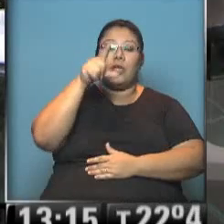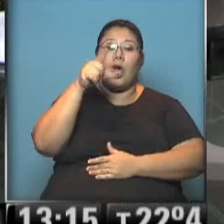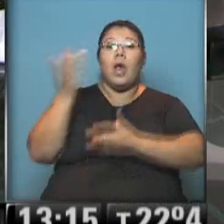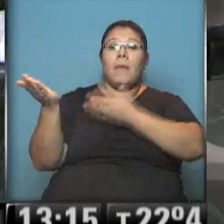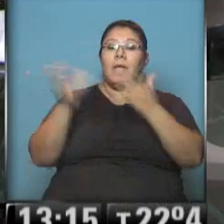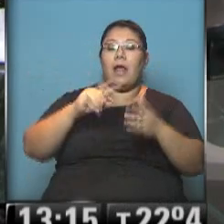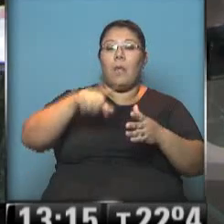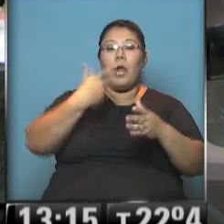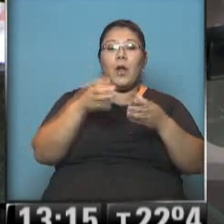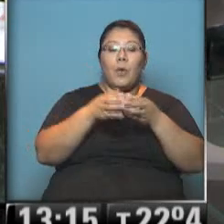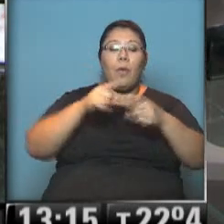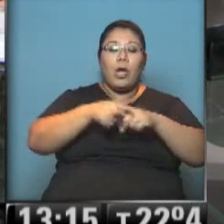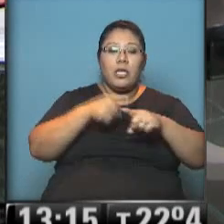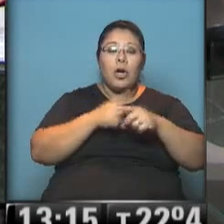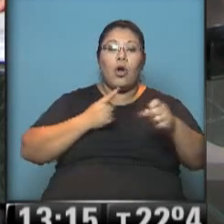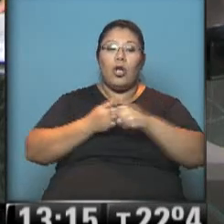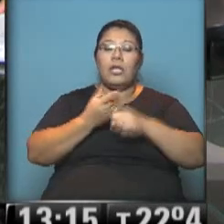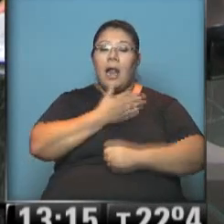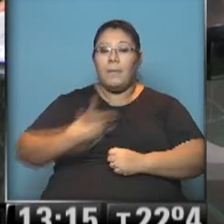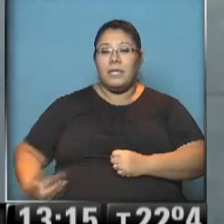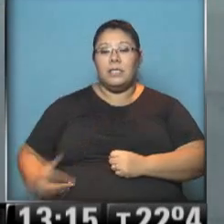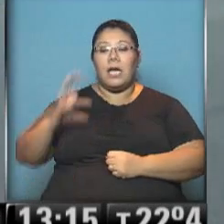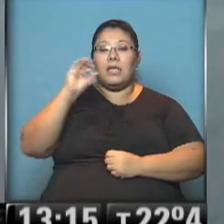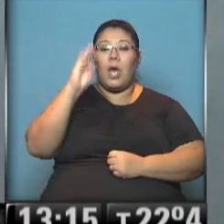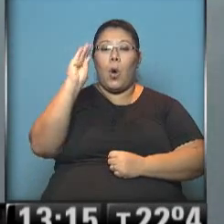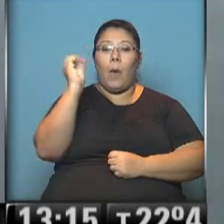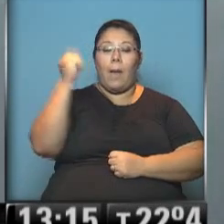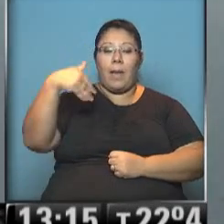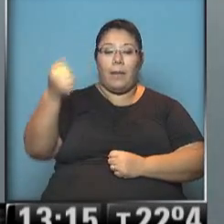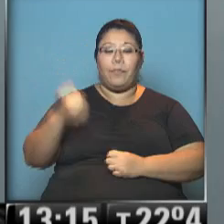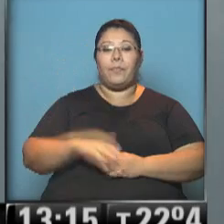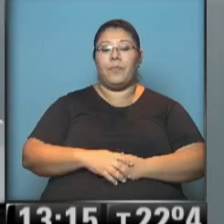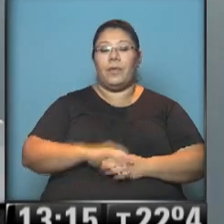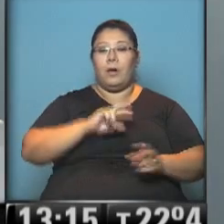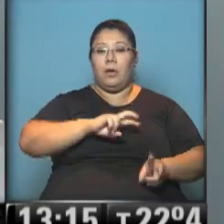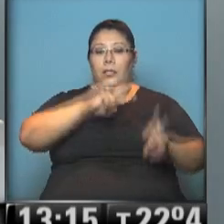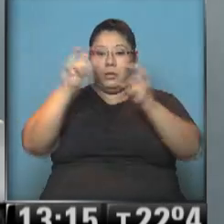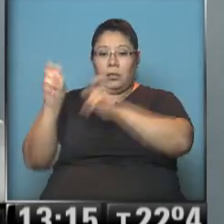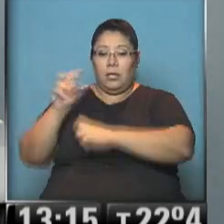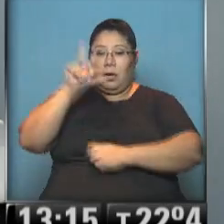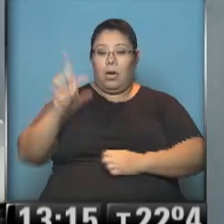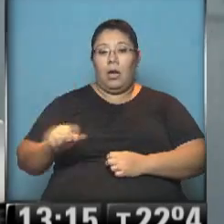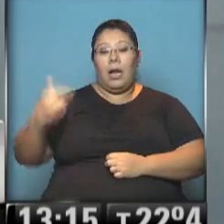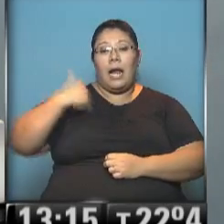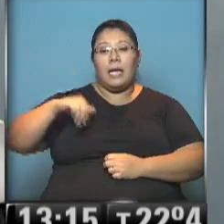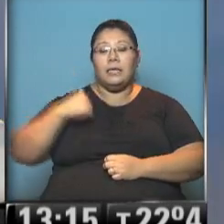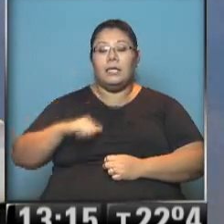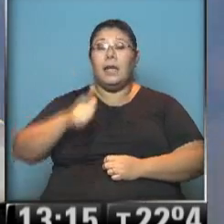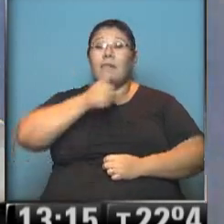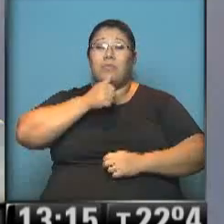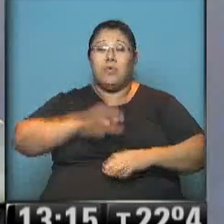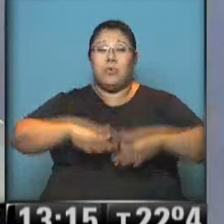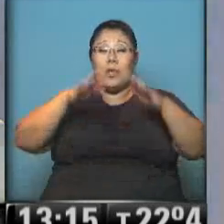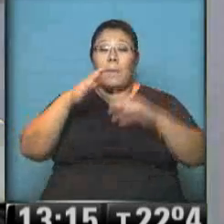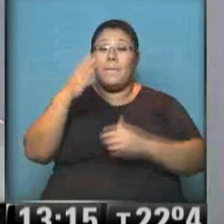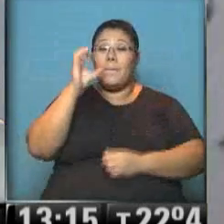Volvemos a nuestro país, para ocuparnos de las inundaciones ya hay que hablar en el centro de nuestro país, no solo afecta a la provincia